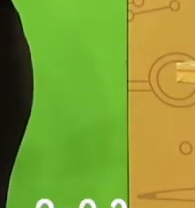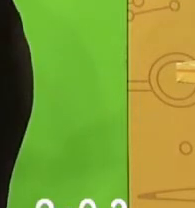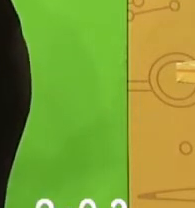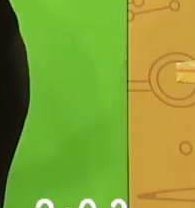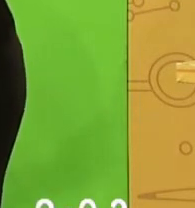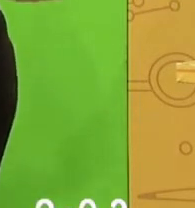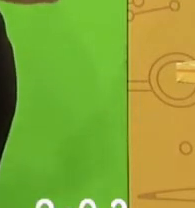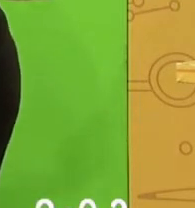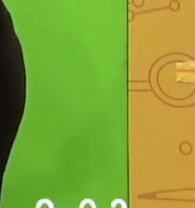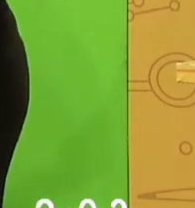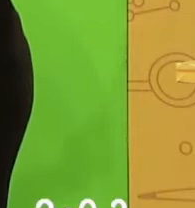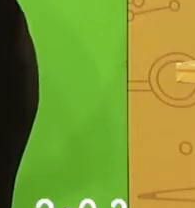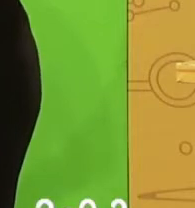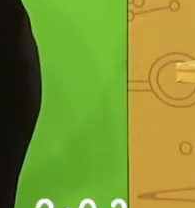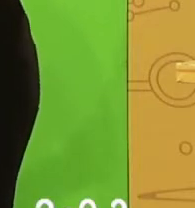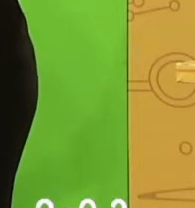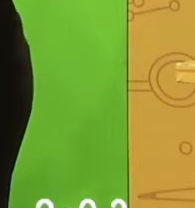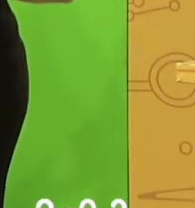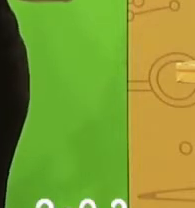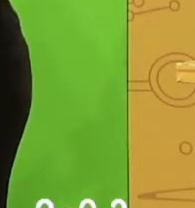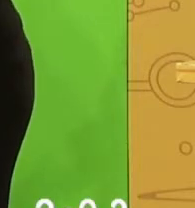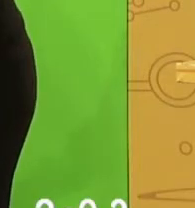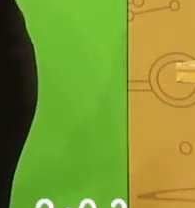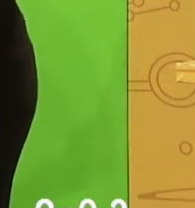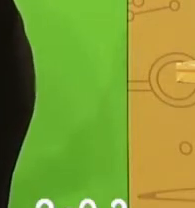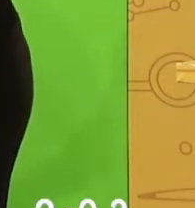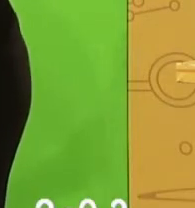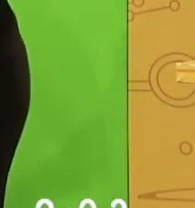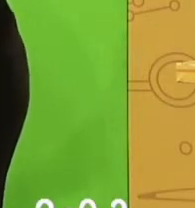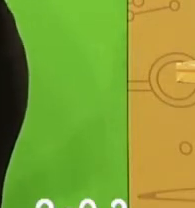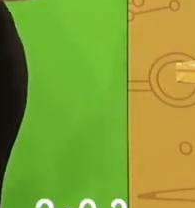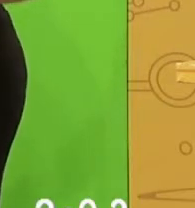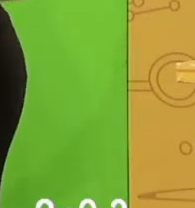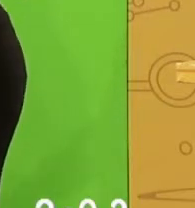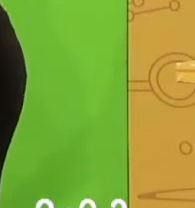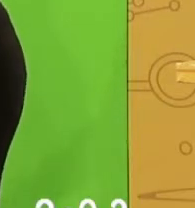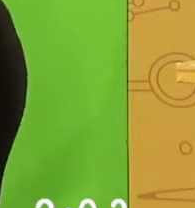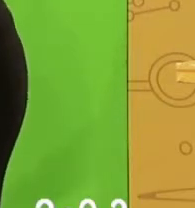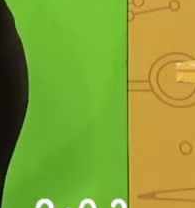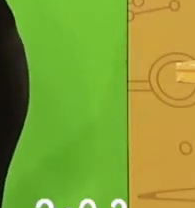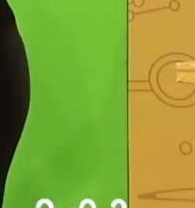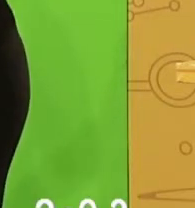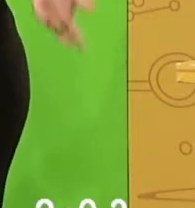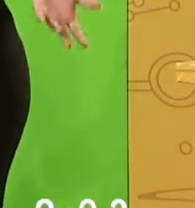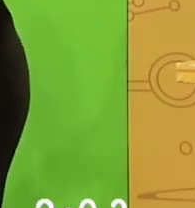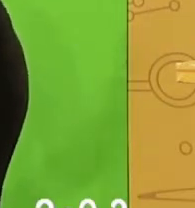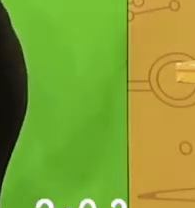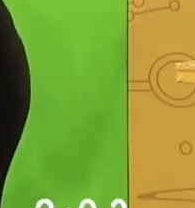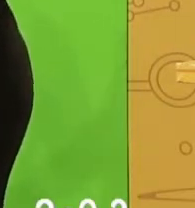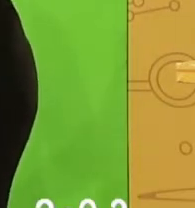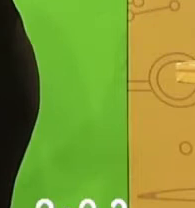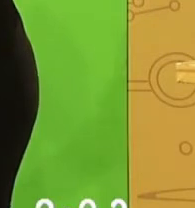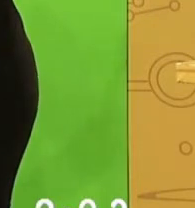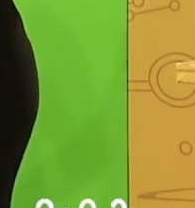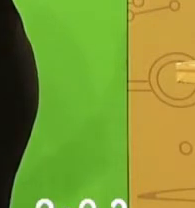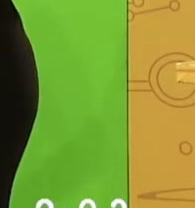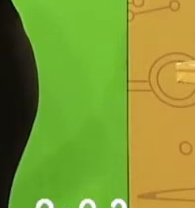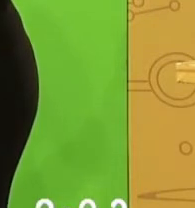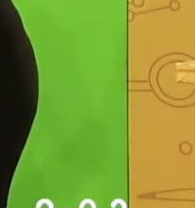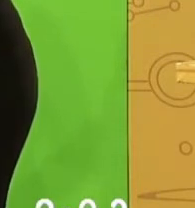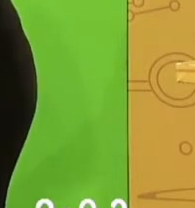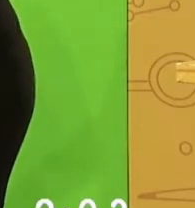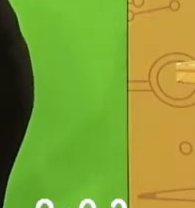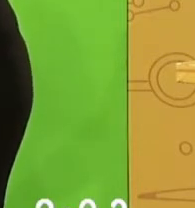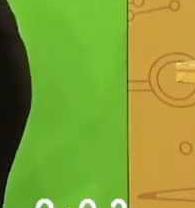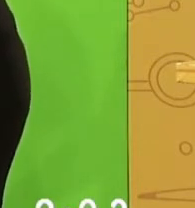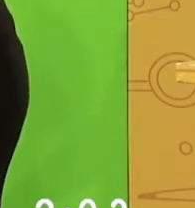Luz. Solar. Sí, que es la seña de sol. Ajá. Muy bien. ¿Qué otras señas tenemos? Otra seña que tenemos también para el día de hoy es la de madera,